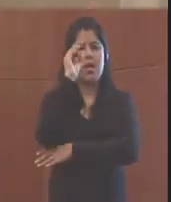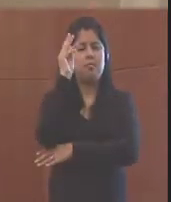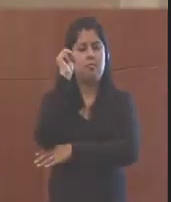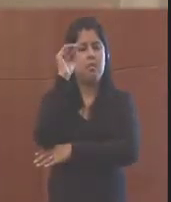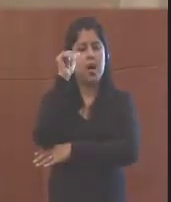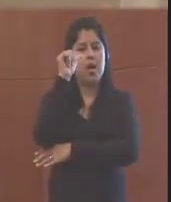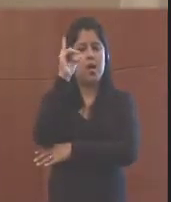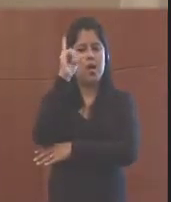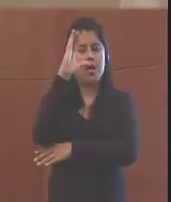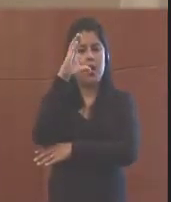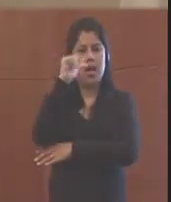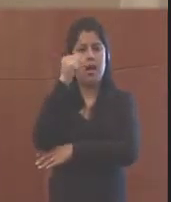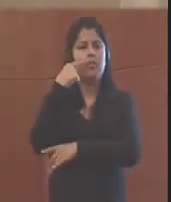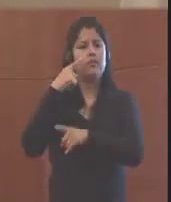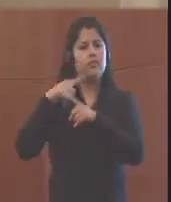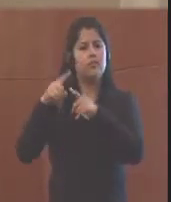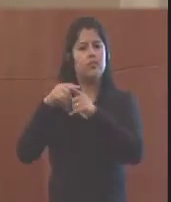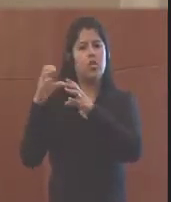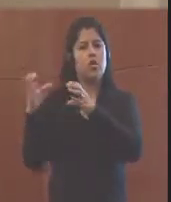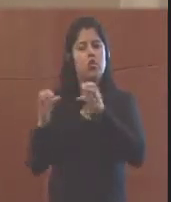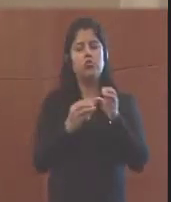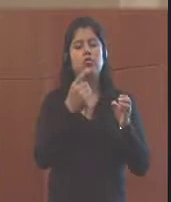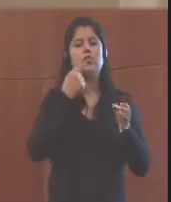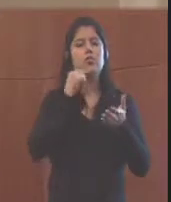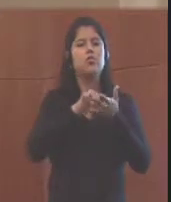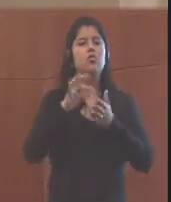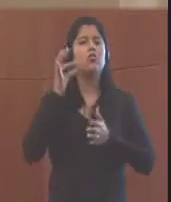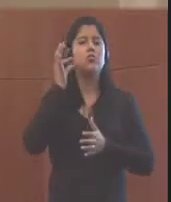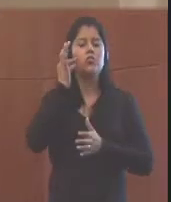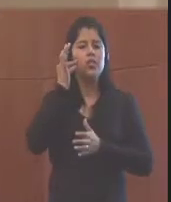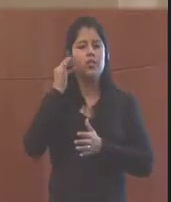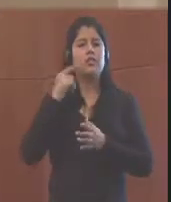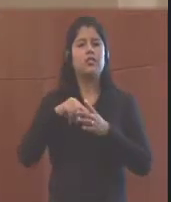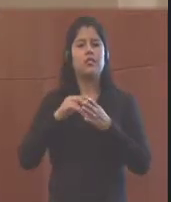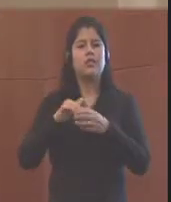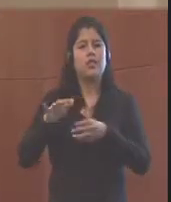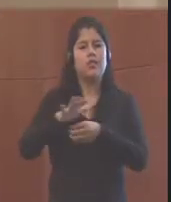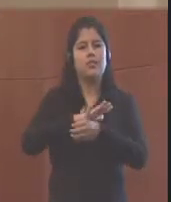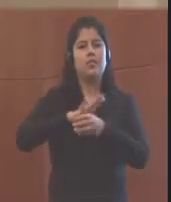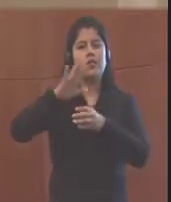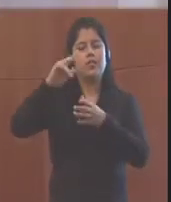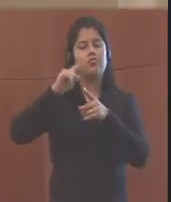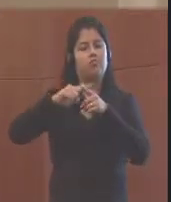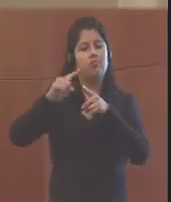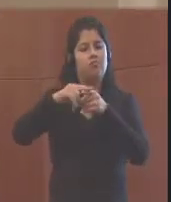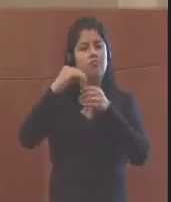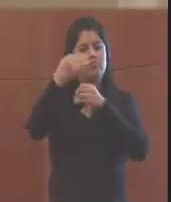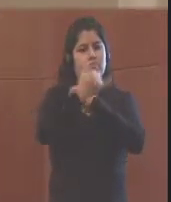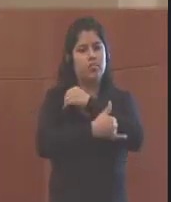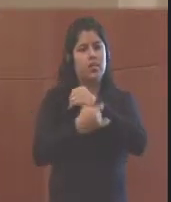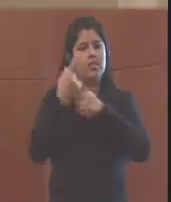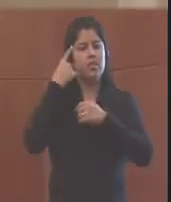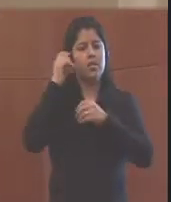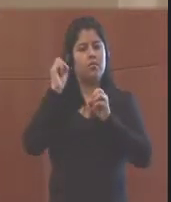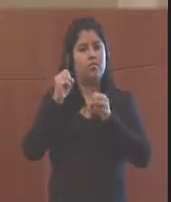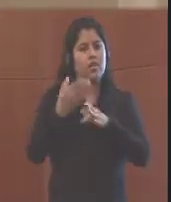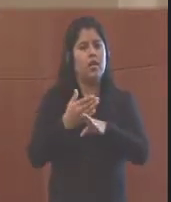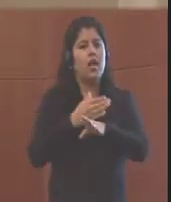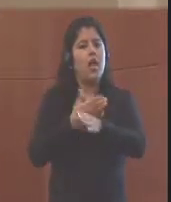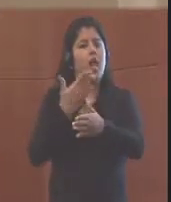and.S.D.D., the one that you just saw in Honduras, in India. But this is to give